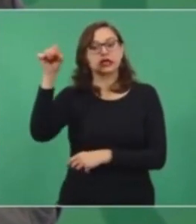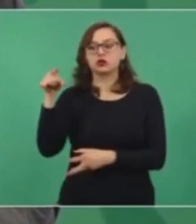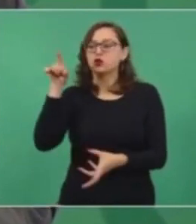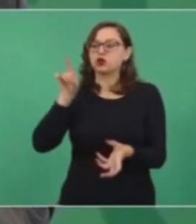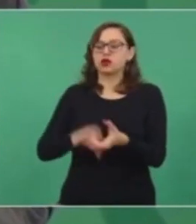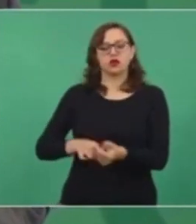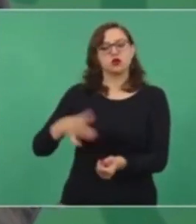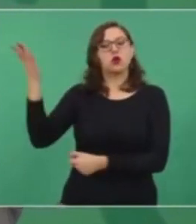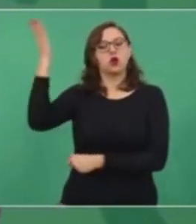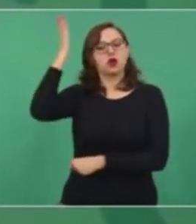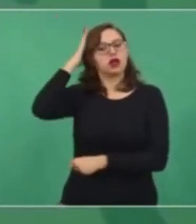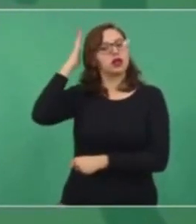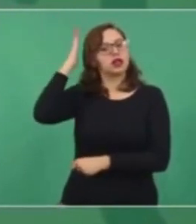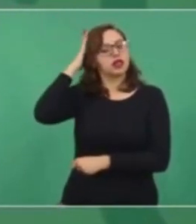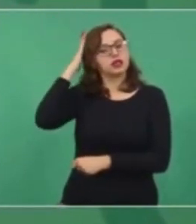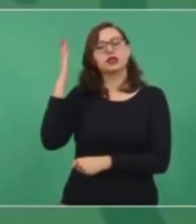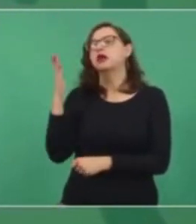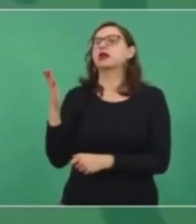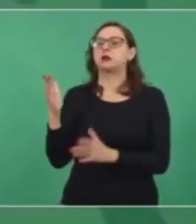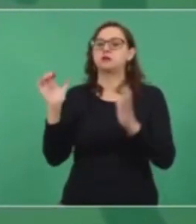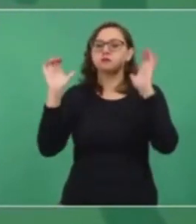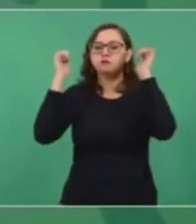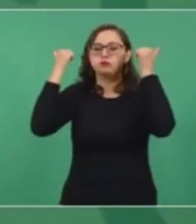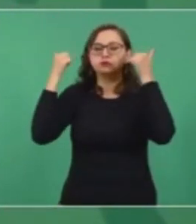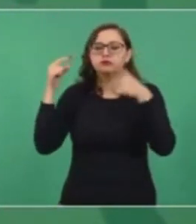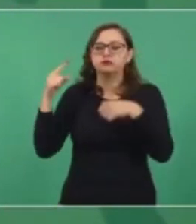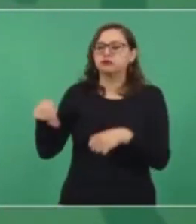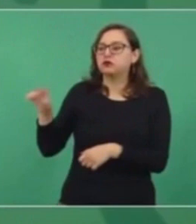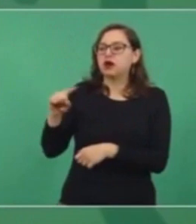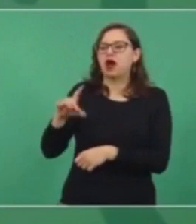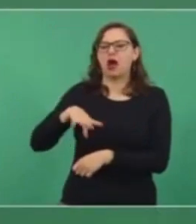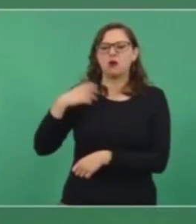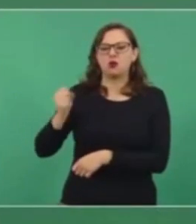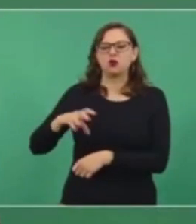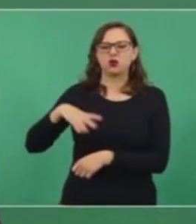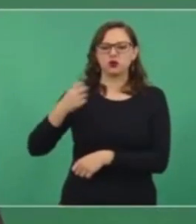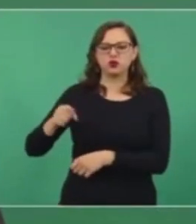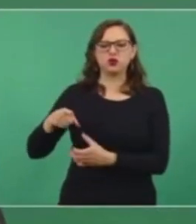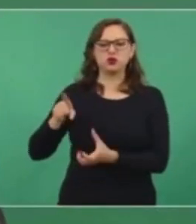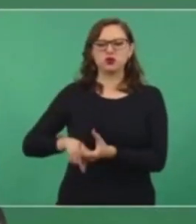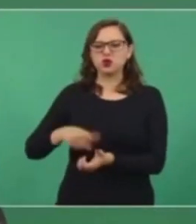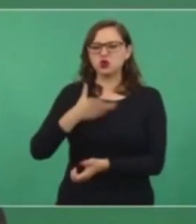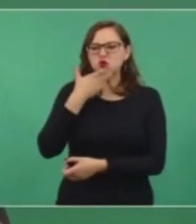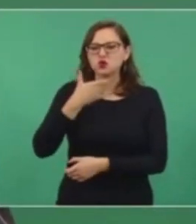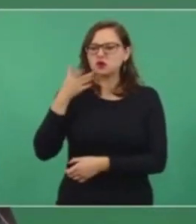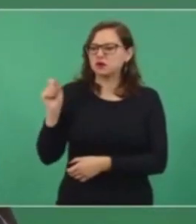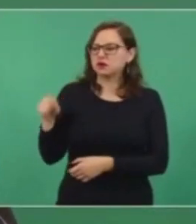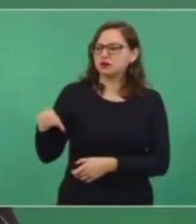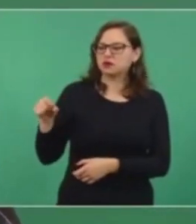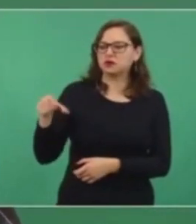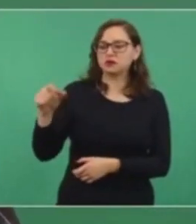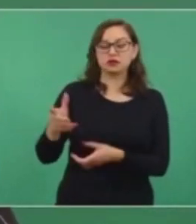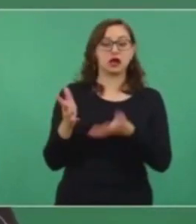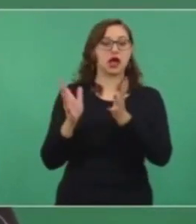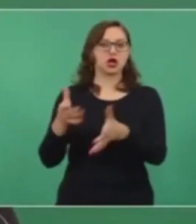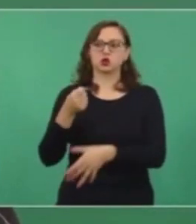cada vez menos en los sindicatos, así también